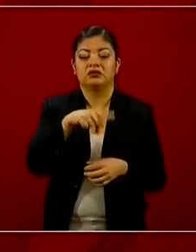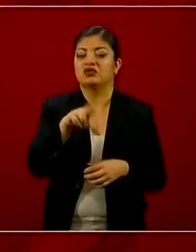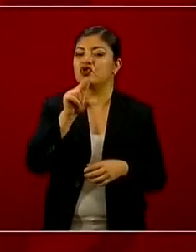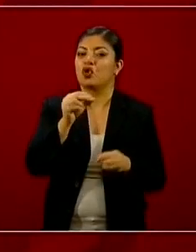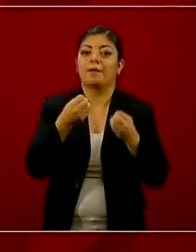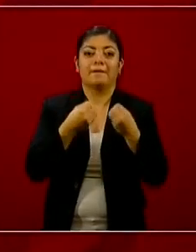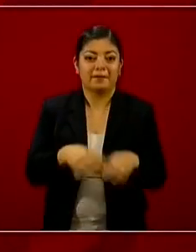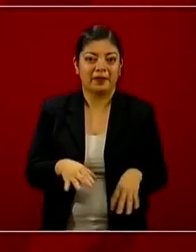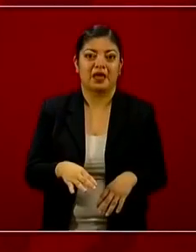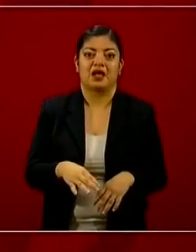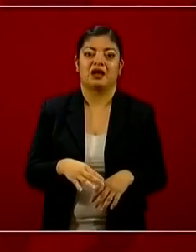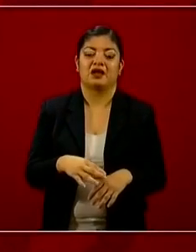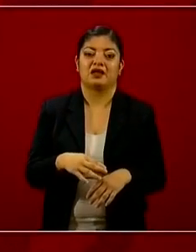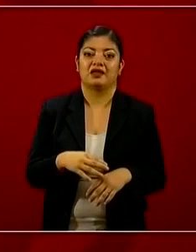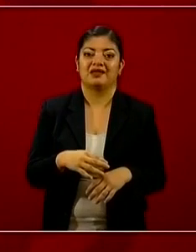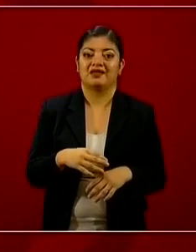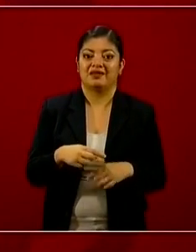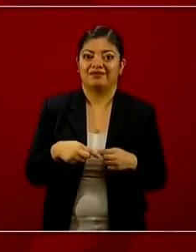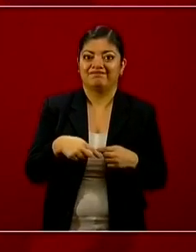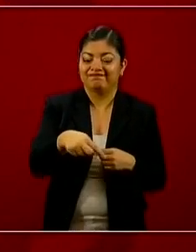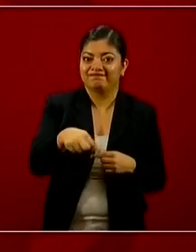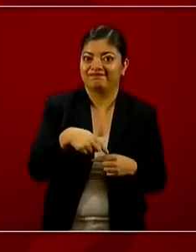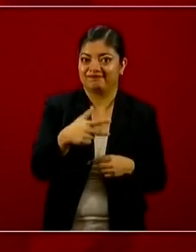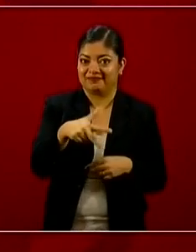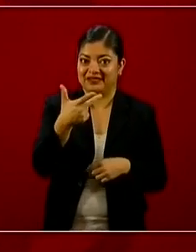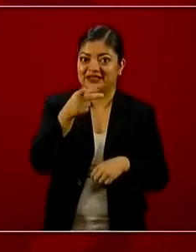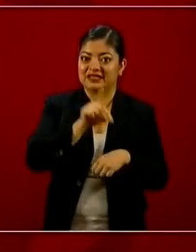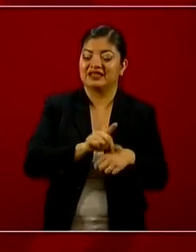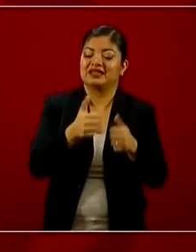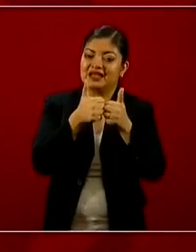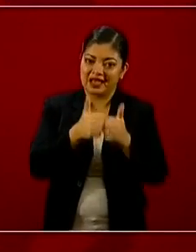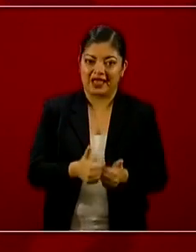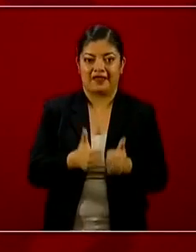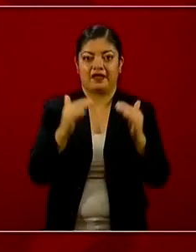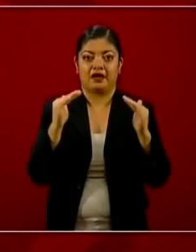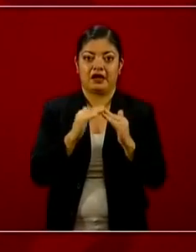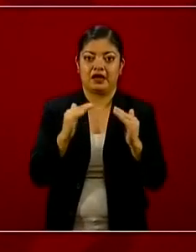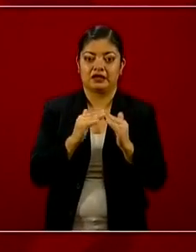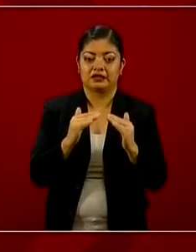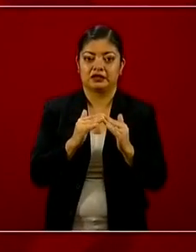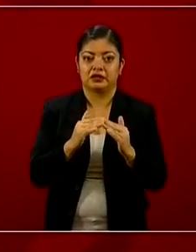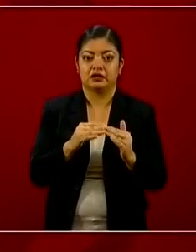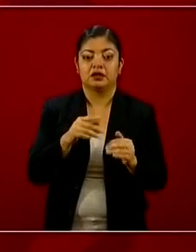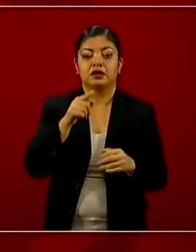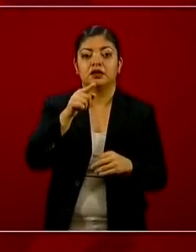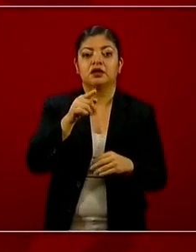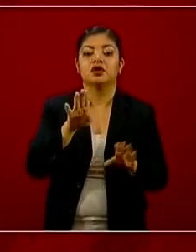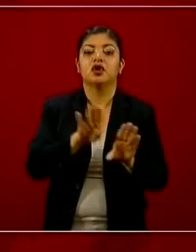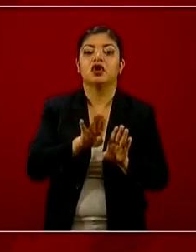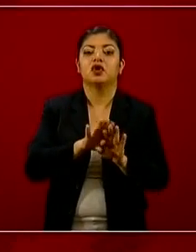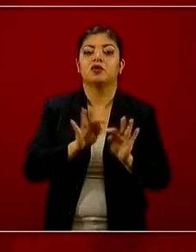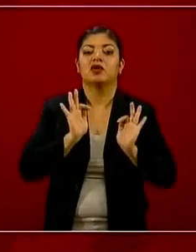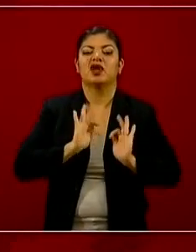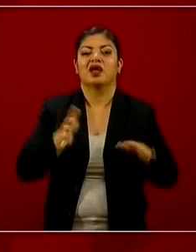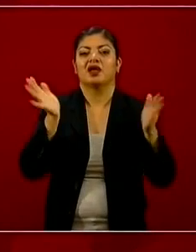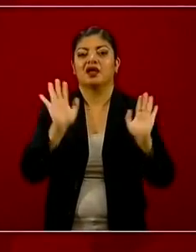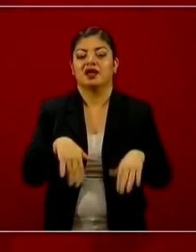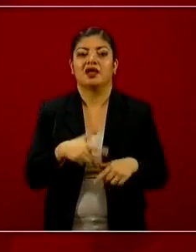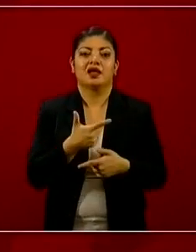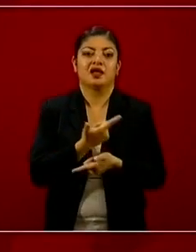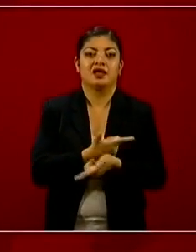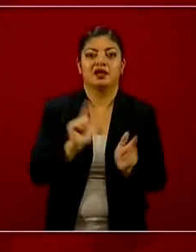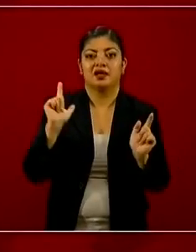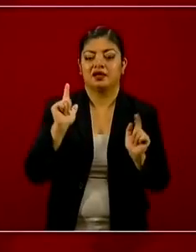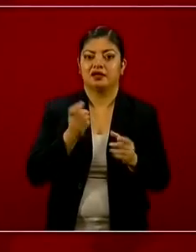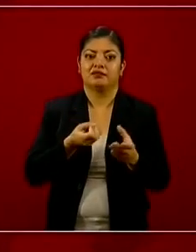oportunidad de aprovechar estos 13 días quedándonos en casa. No es adecuado que se estén relajando las medidas